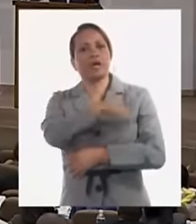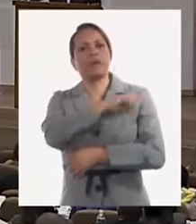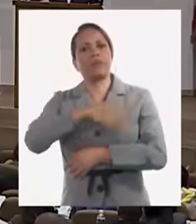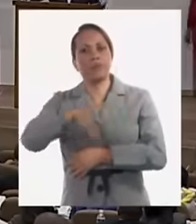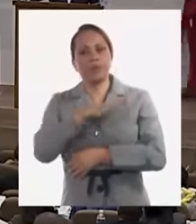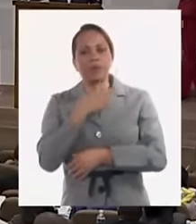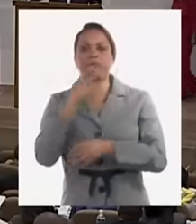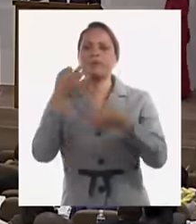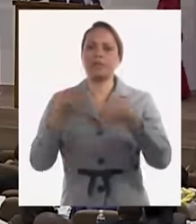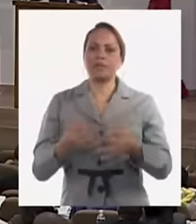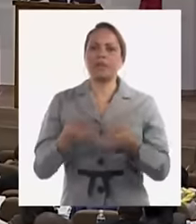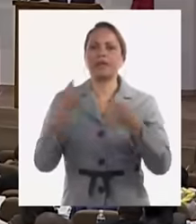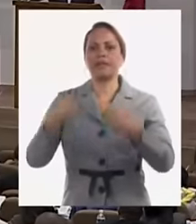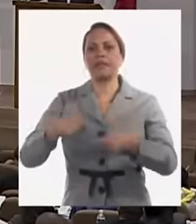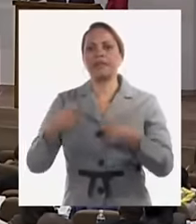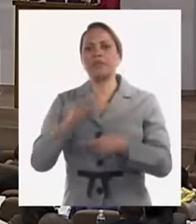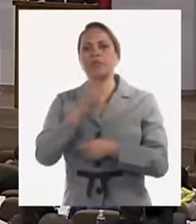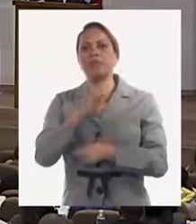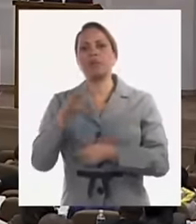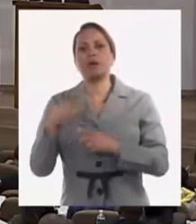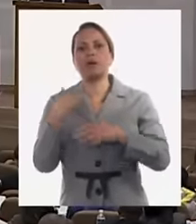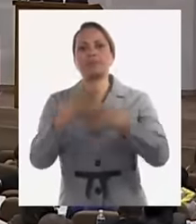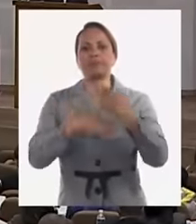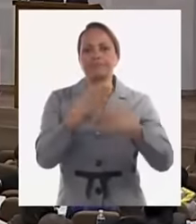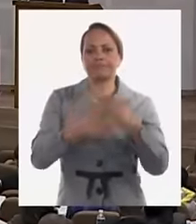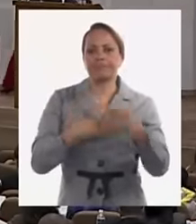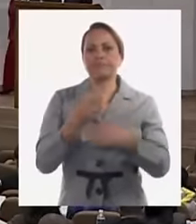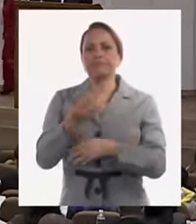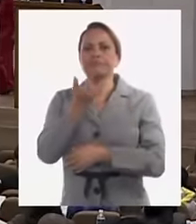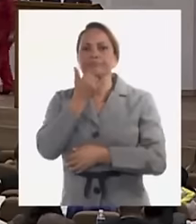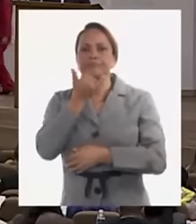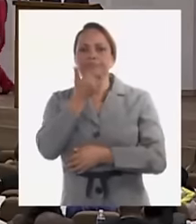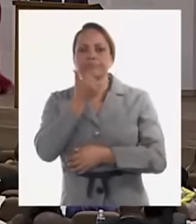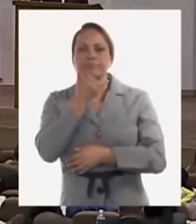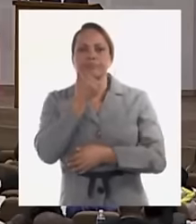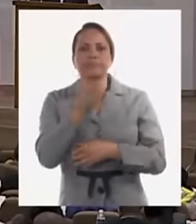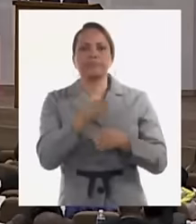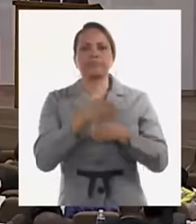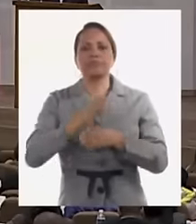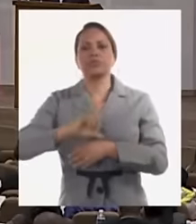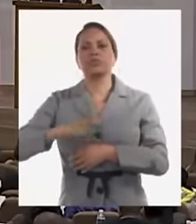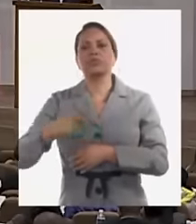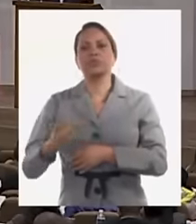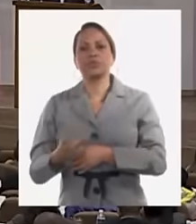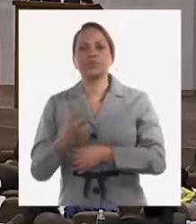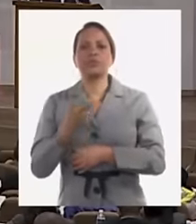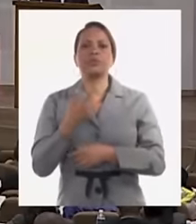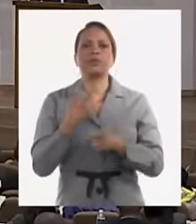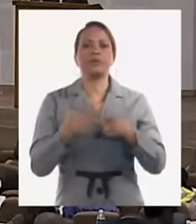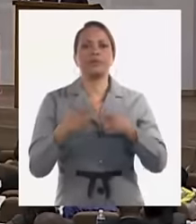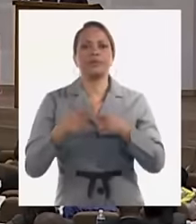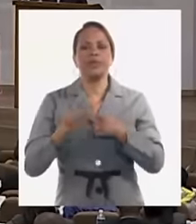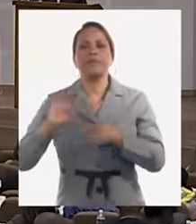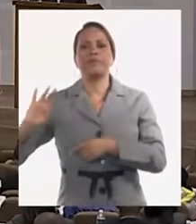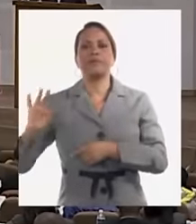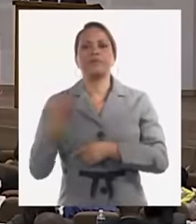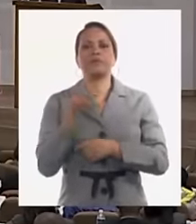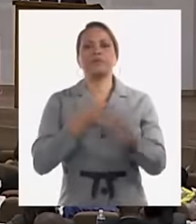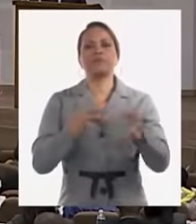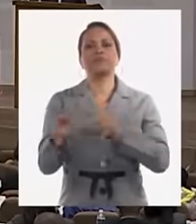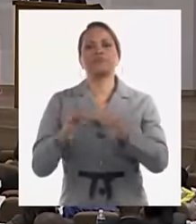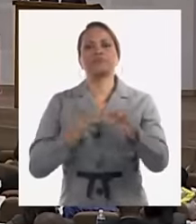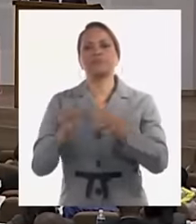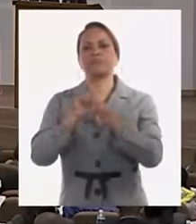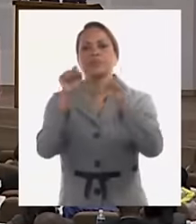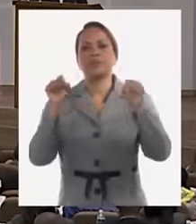avanzar en la solución de un grupo de problemas de infraestructura de cultura de perfeccionamiento del funcionamiento del